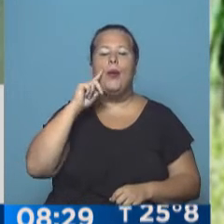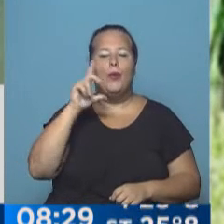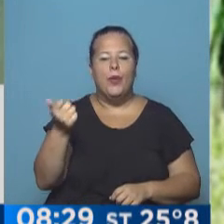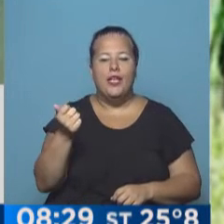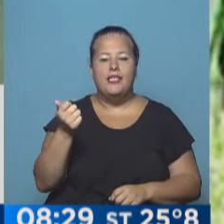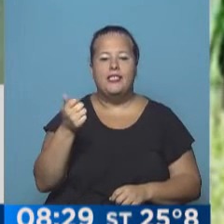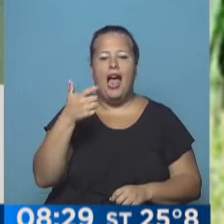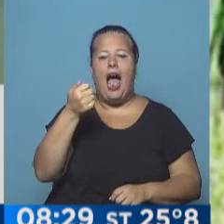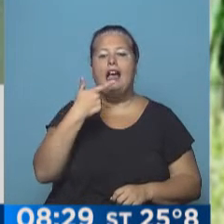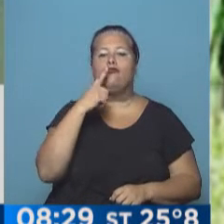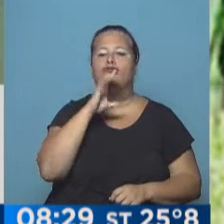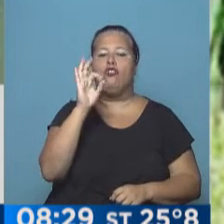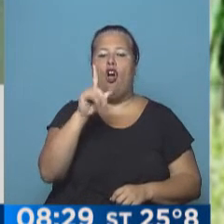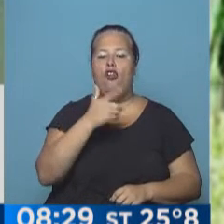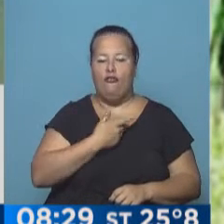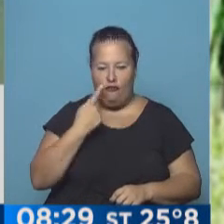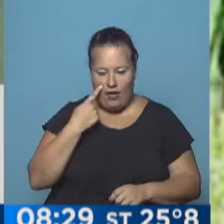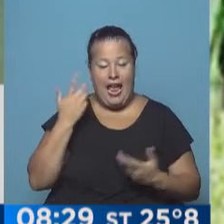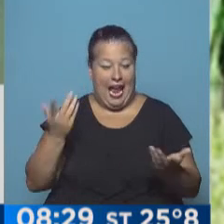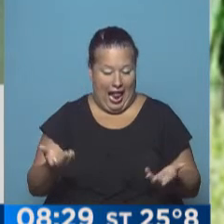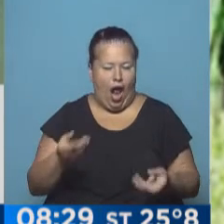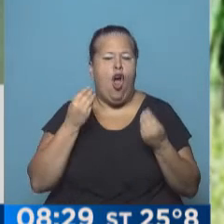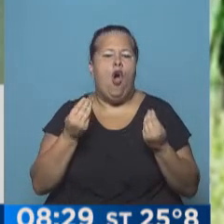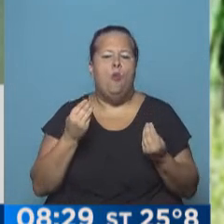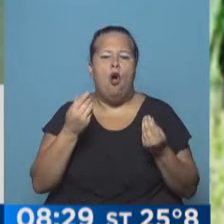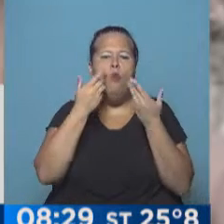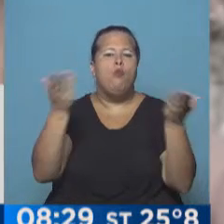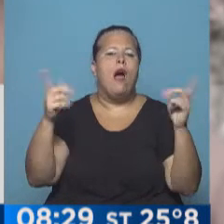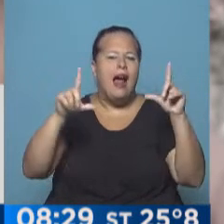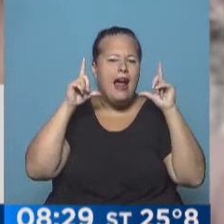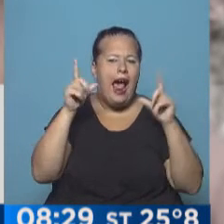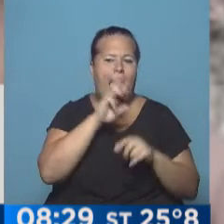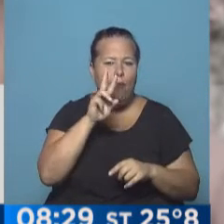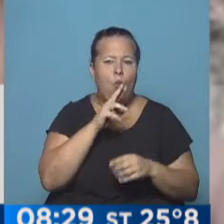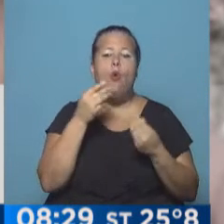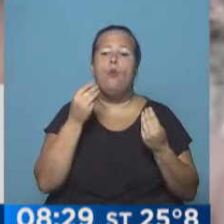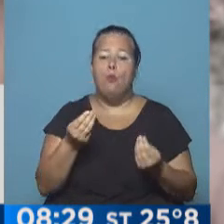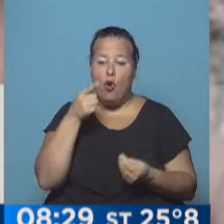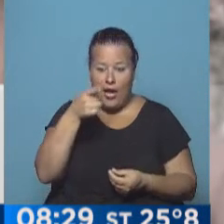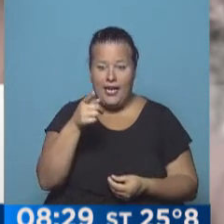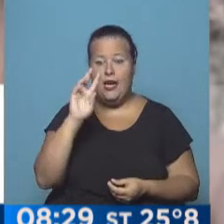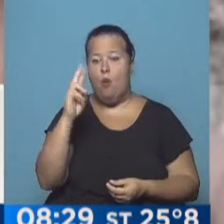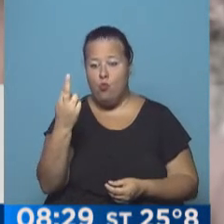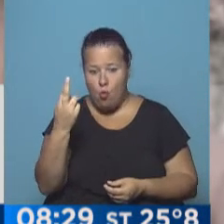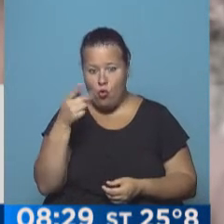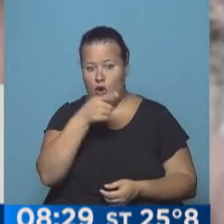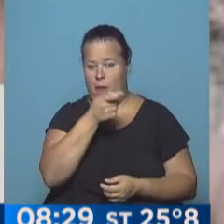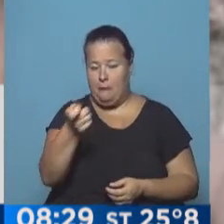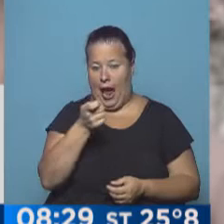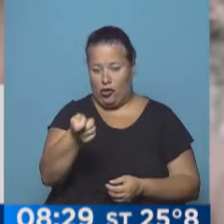Astolfi. claro, ¿por qué mostramos el rostro de la mujer? Porque ella fue asesinada